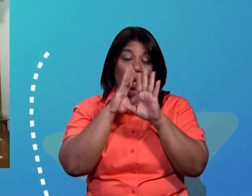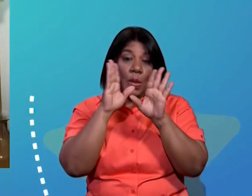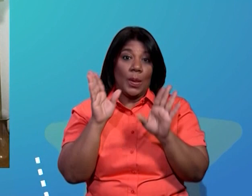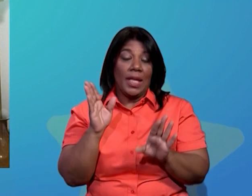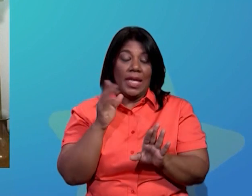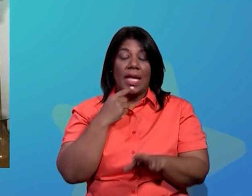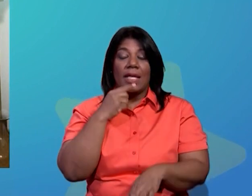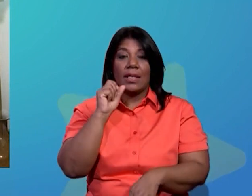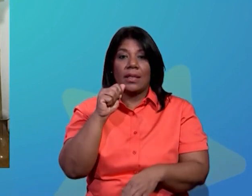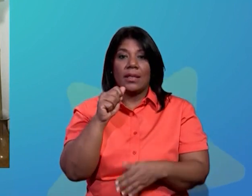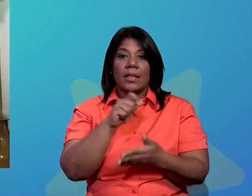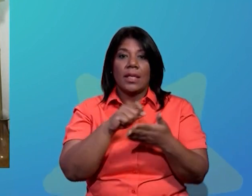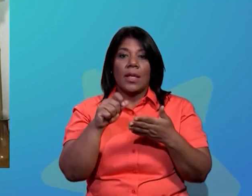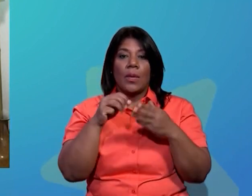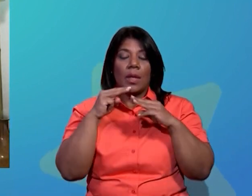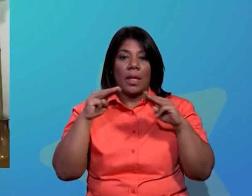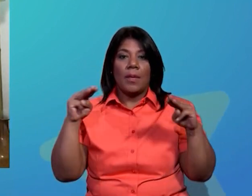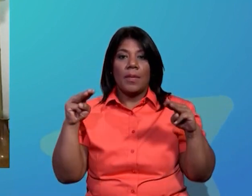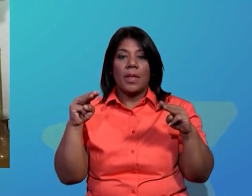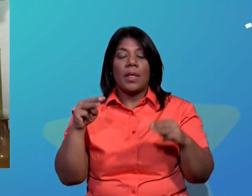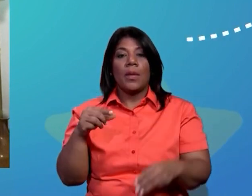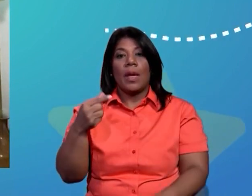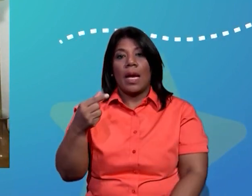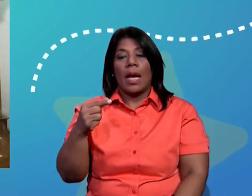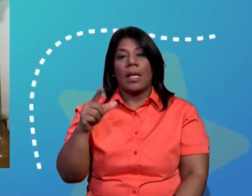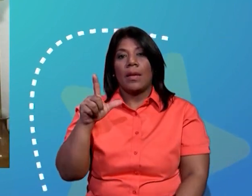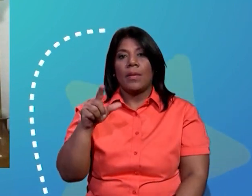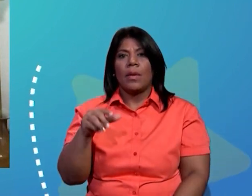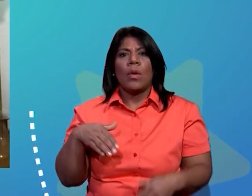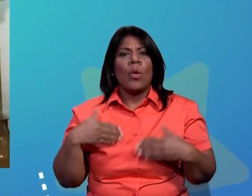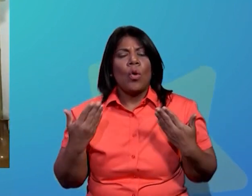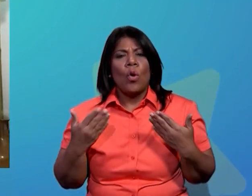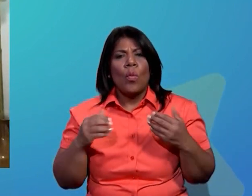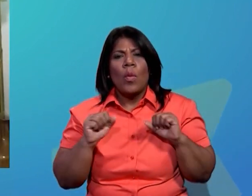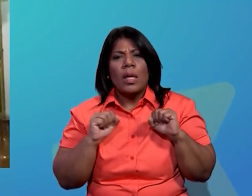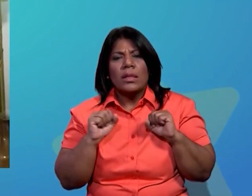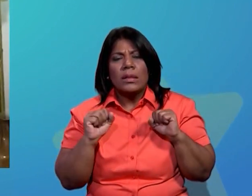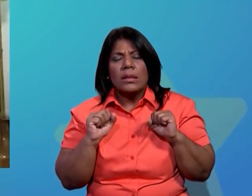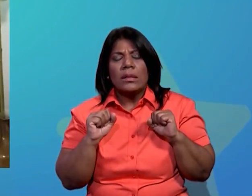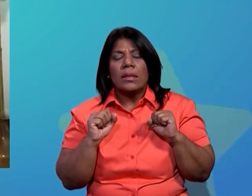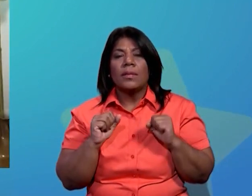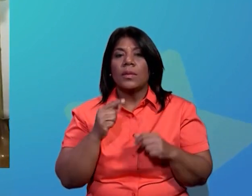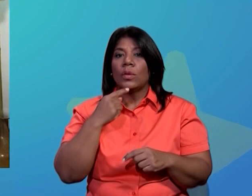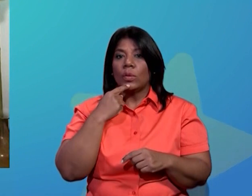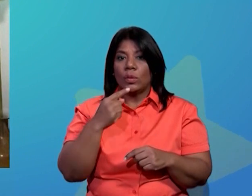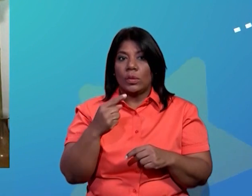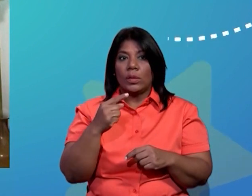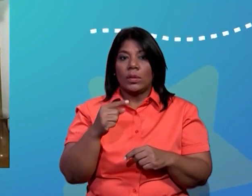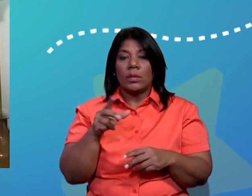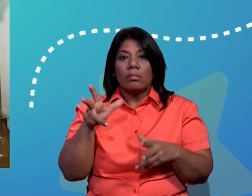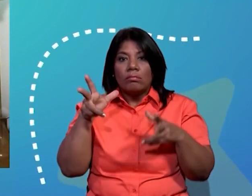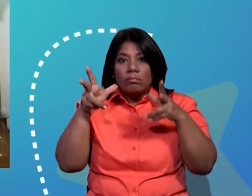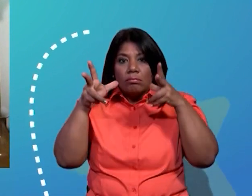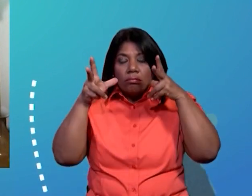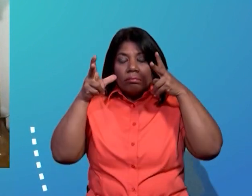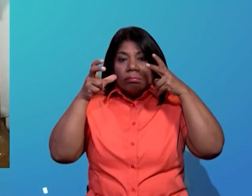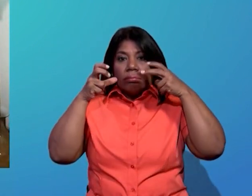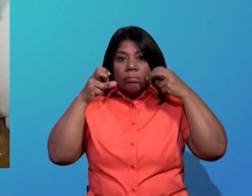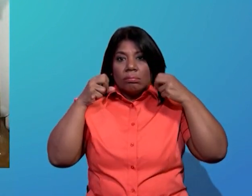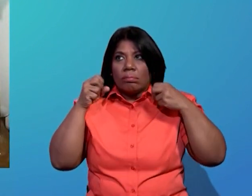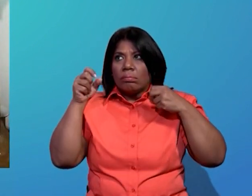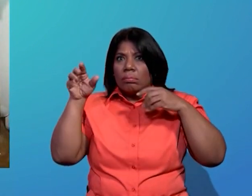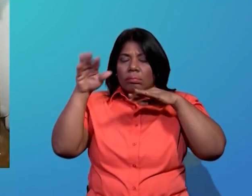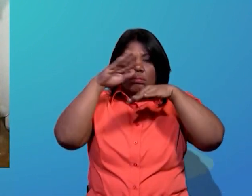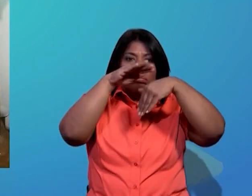en dar a galimán cuál es la relación de los sentidos y el sistema nervioso pues consiste que los tilos captura la información del exterior